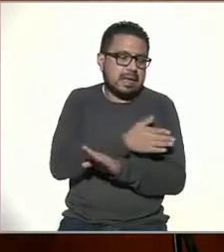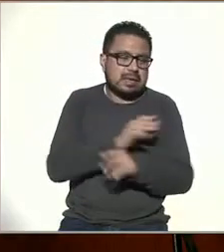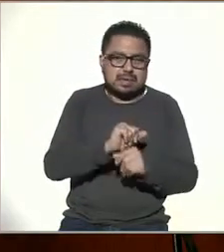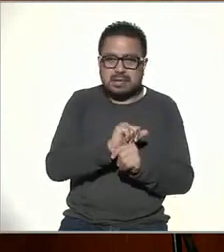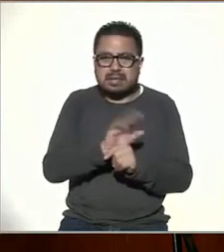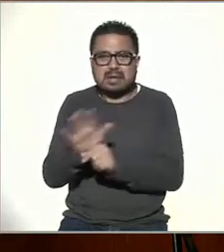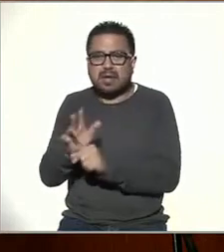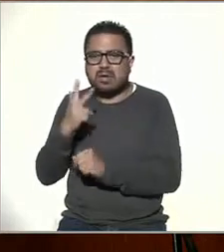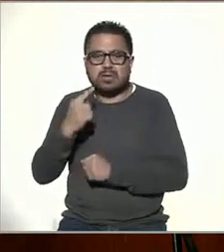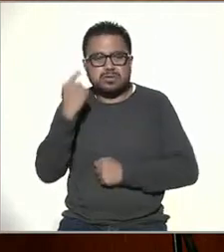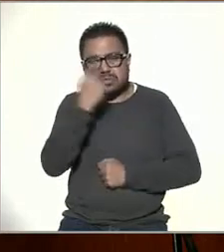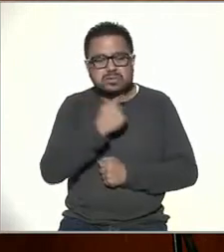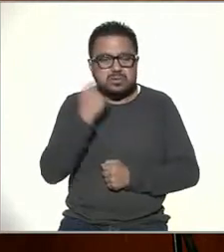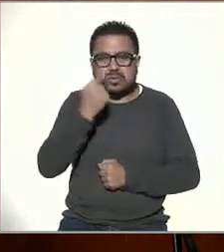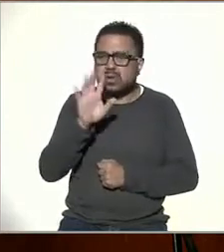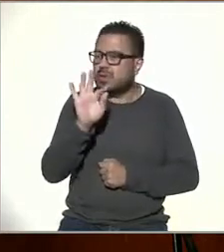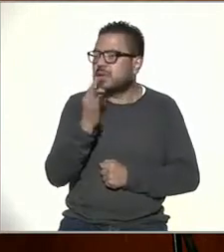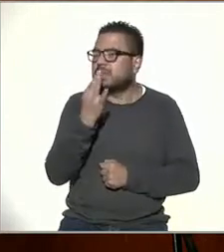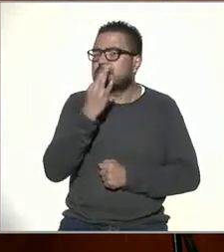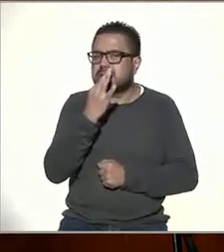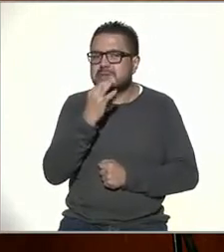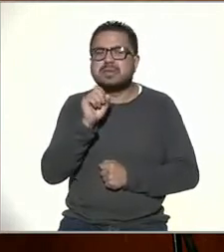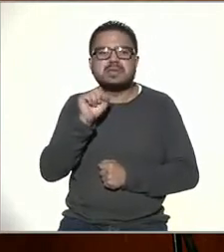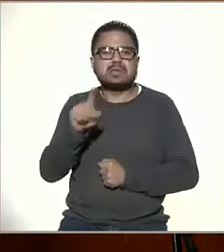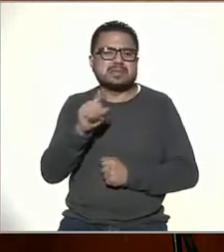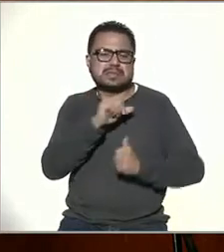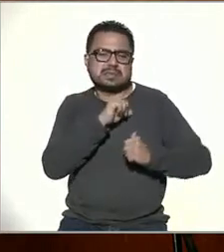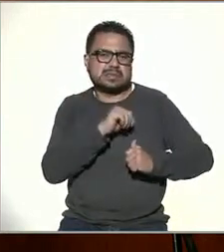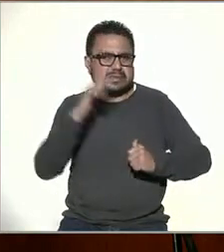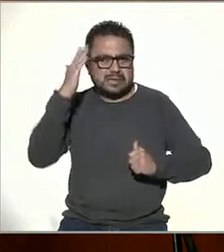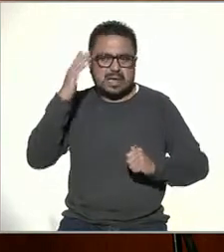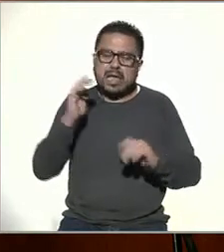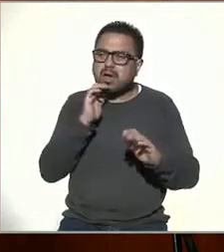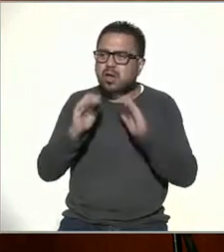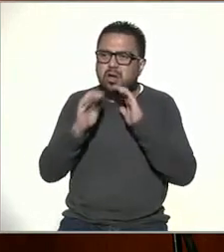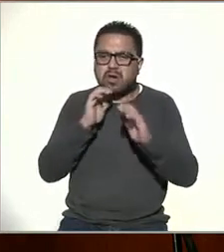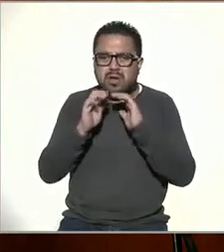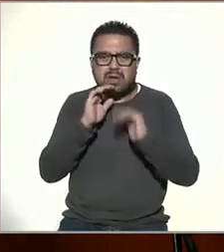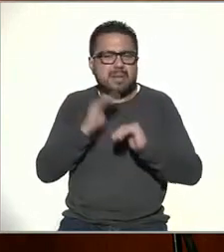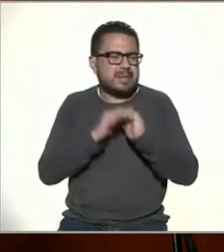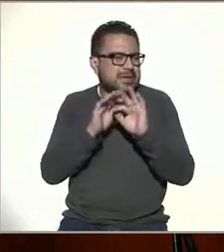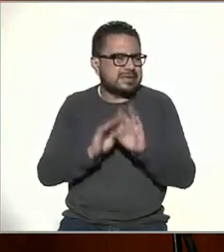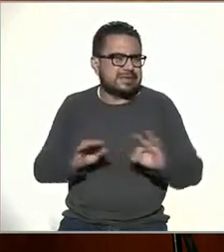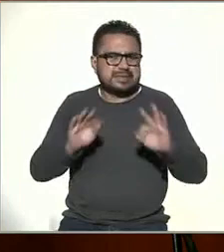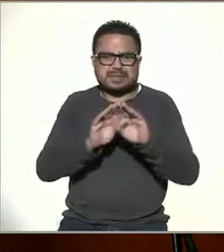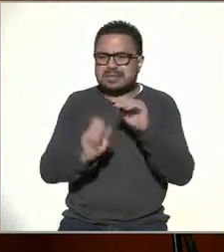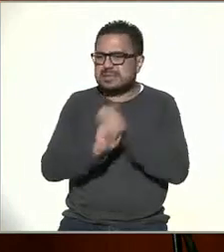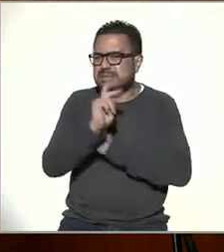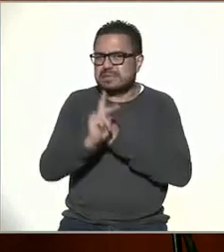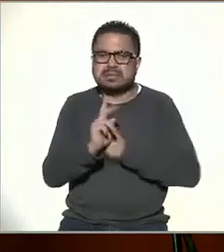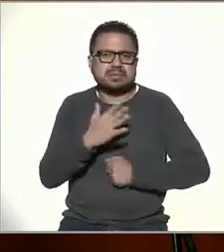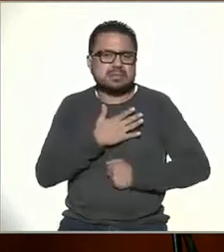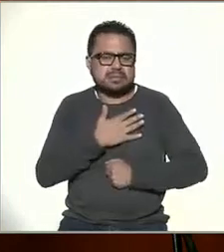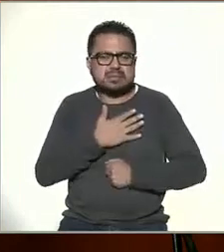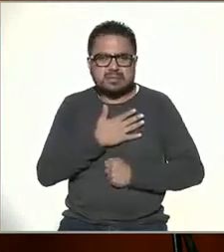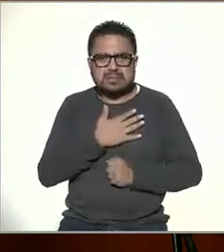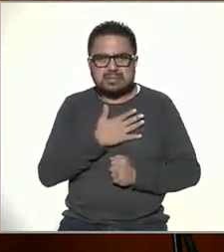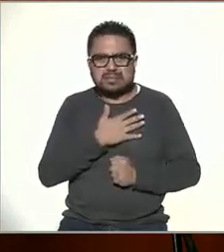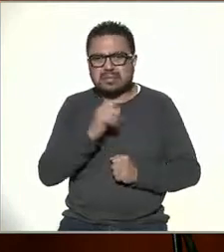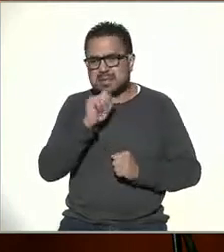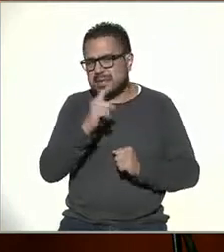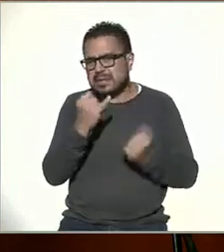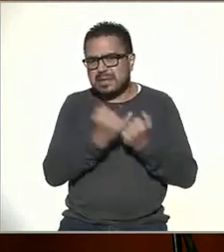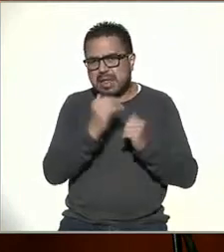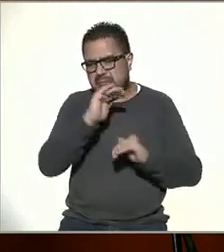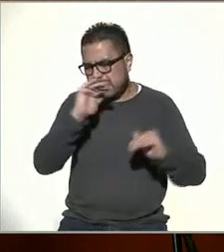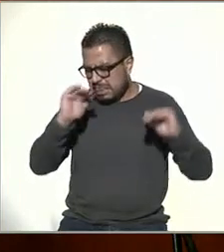8 horas 40 minutos, siendo el medio de comunicación predilecto en nuestro país, dejando ya por muy por debajo